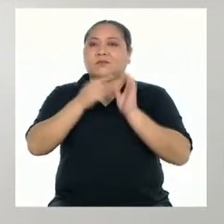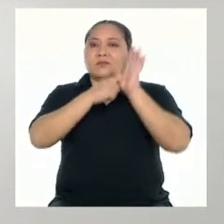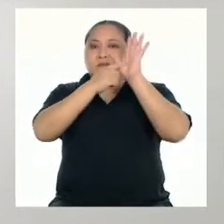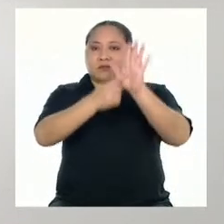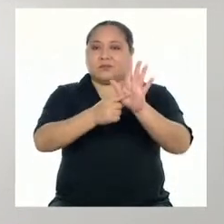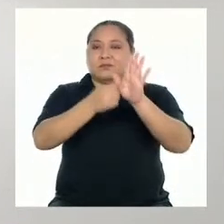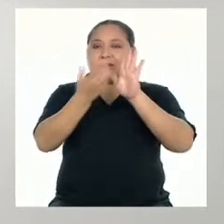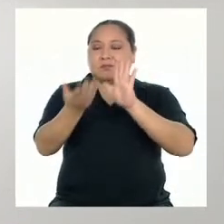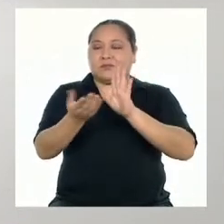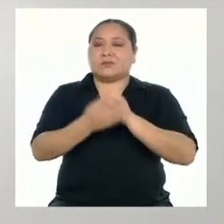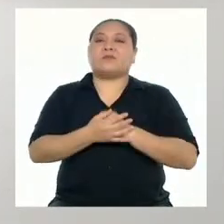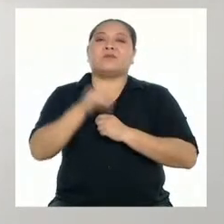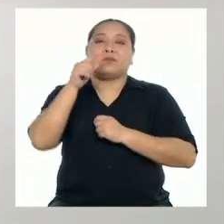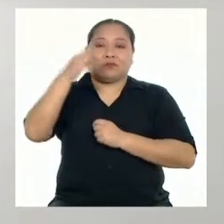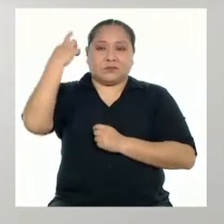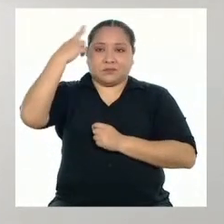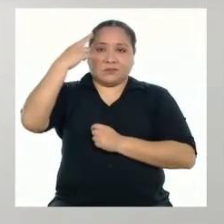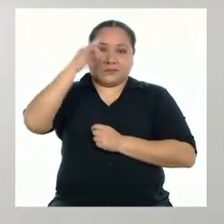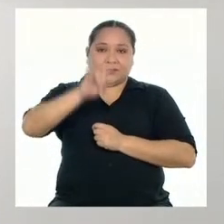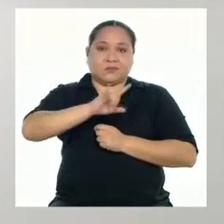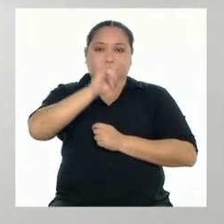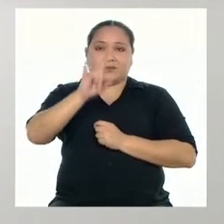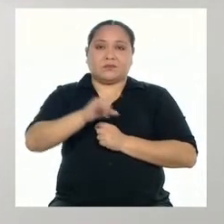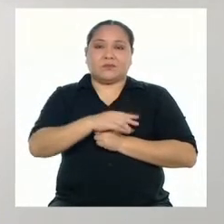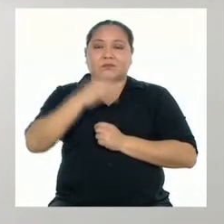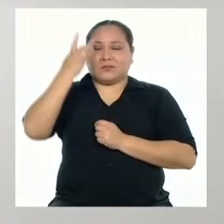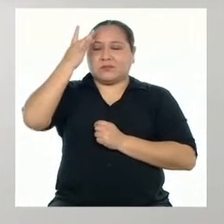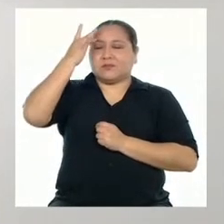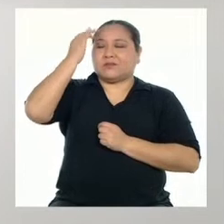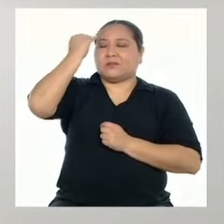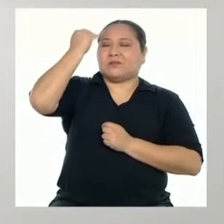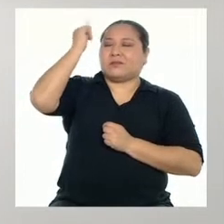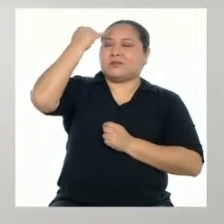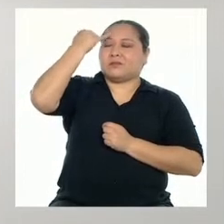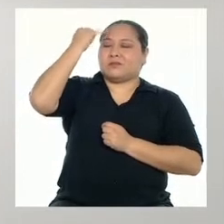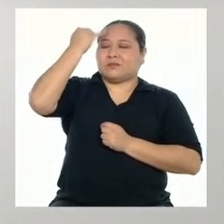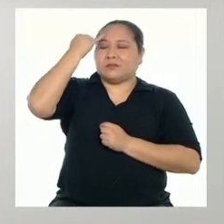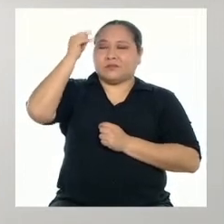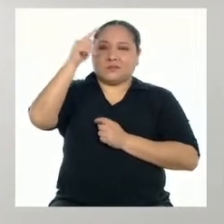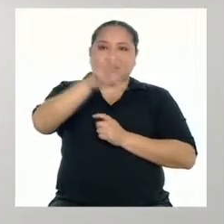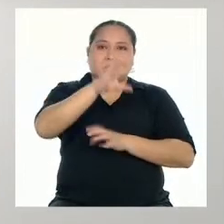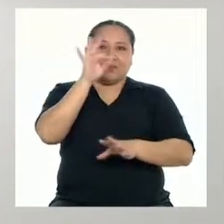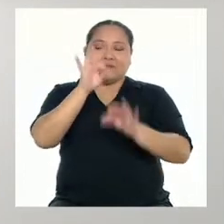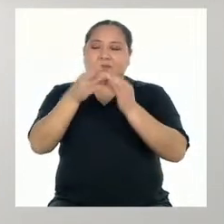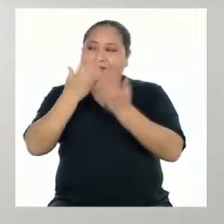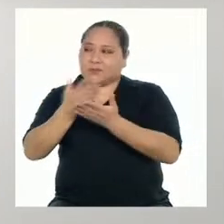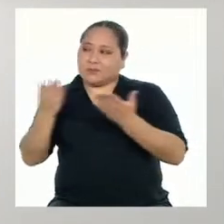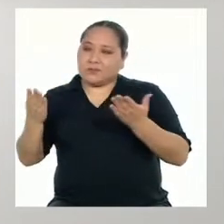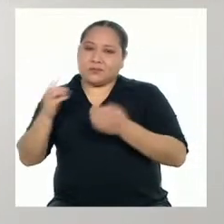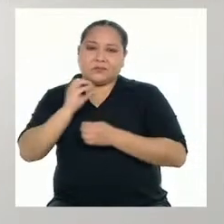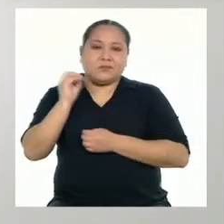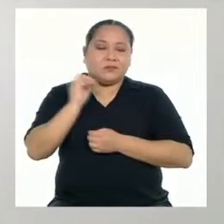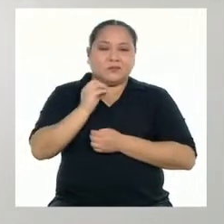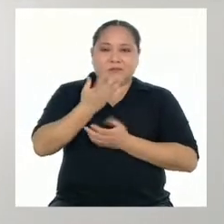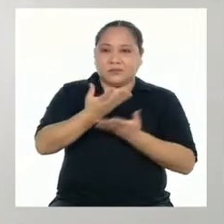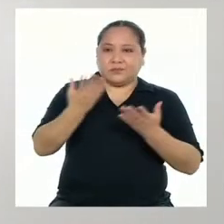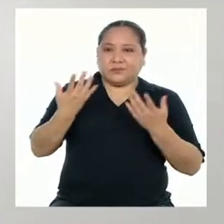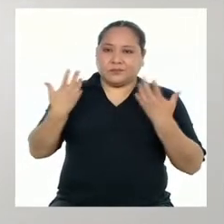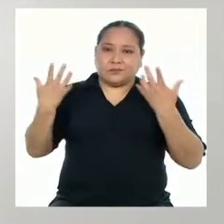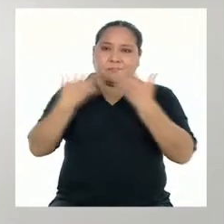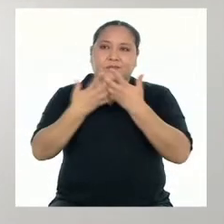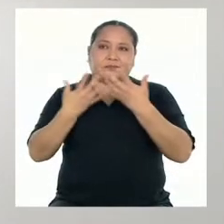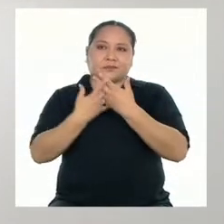presentarlo. Por ello, usaremos nuestra imaginación para elegir algún objeto o ser que esté